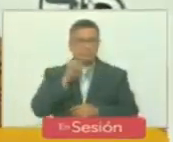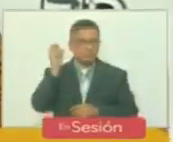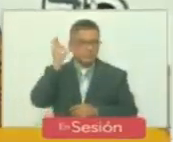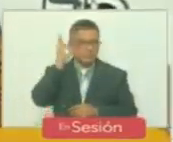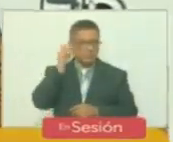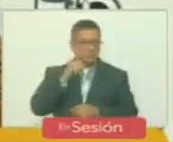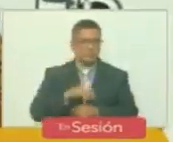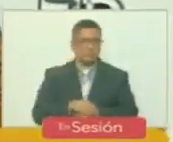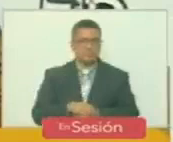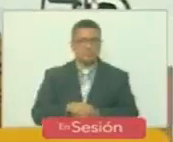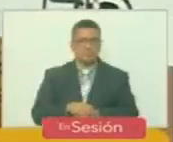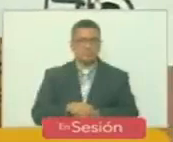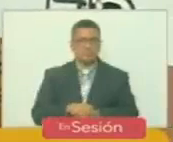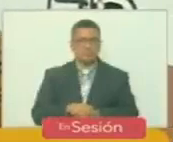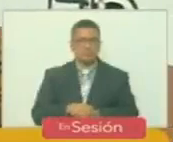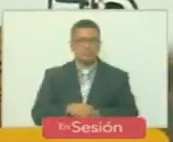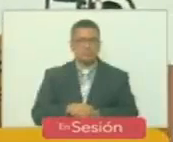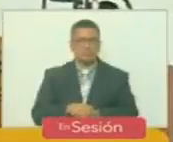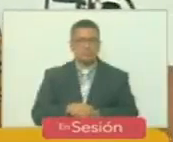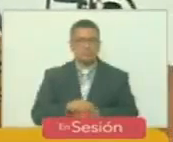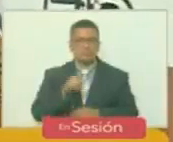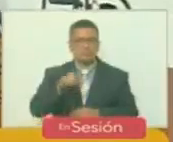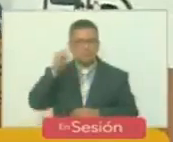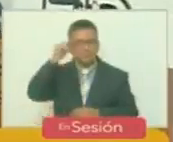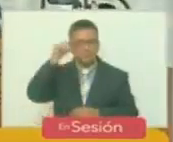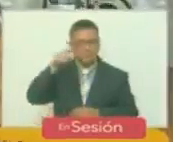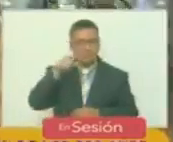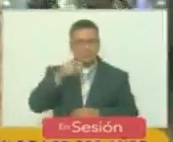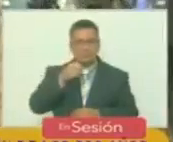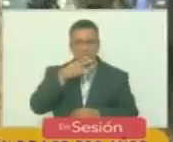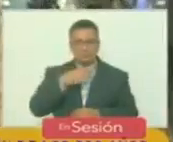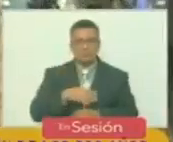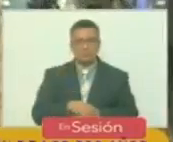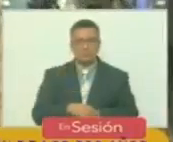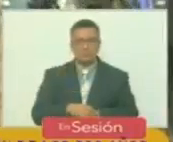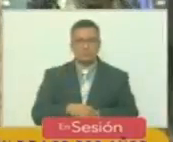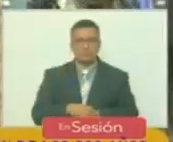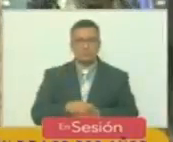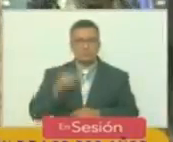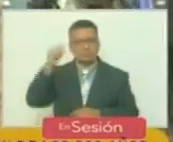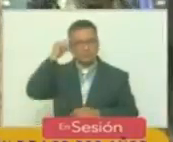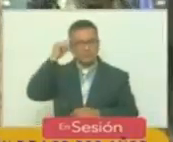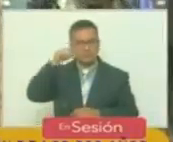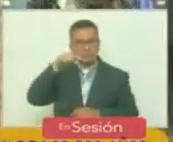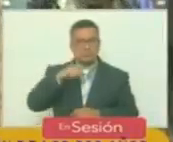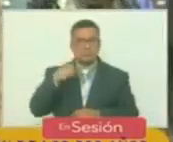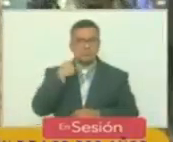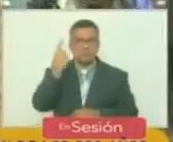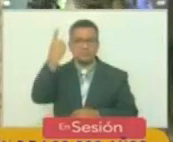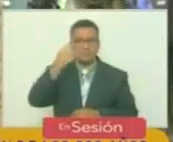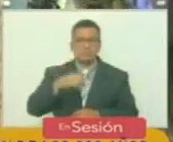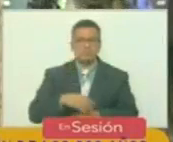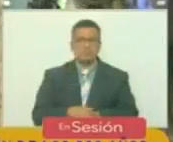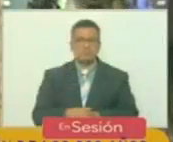en este día extraordinario día glorioso